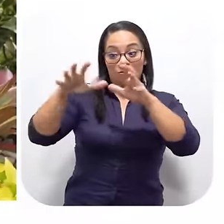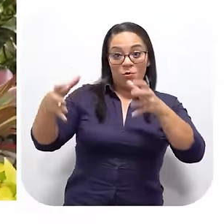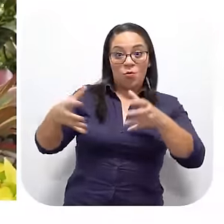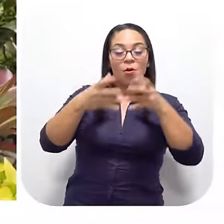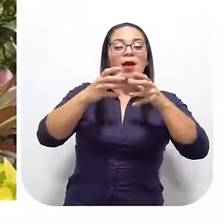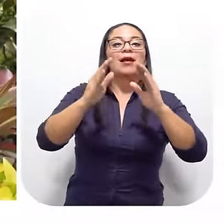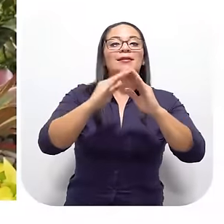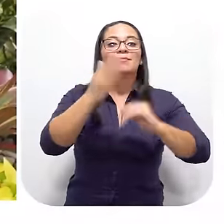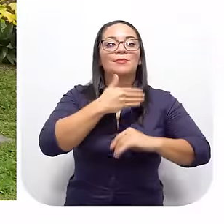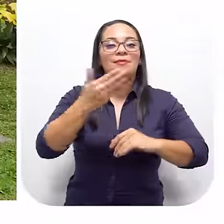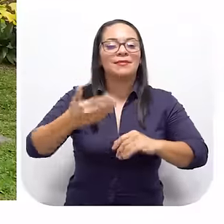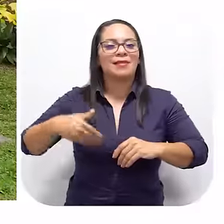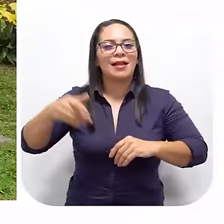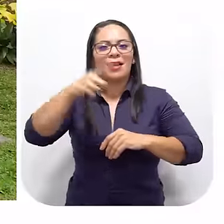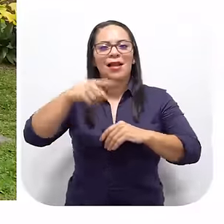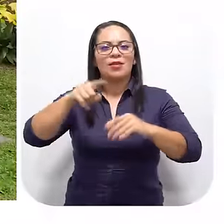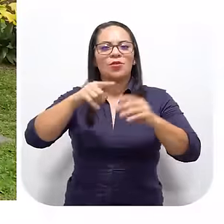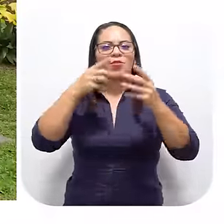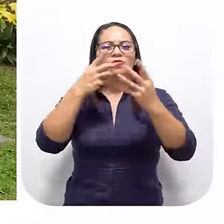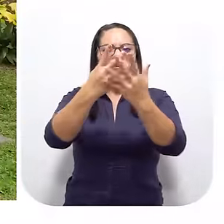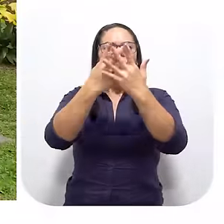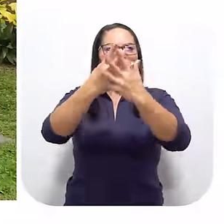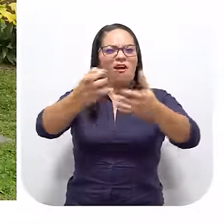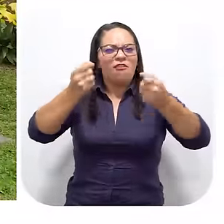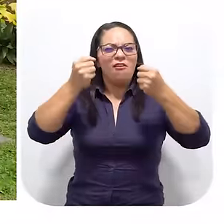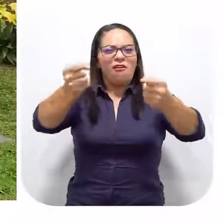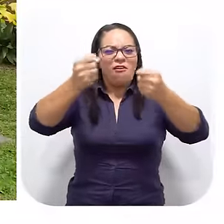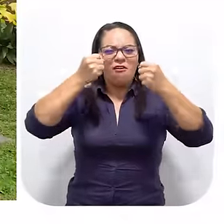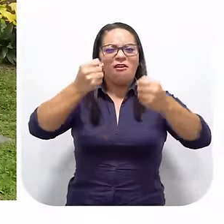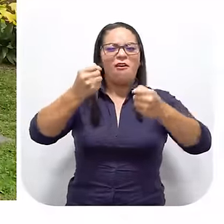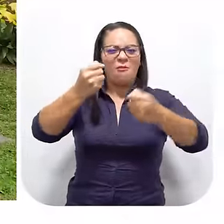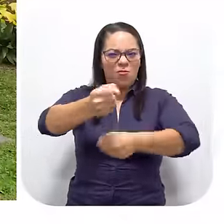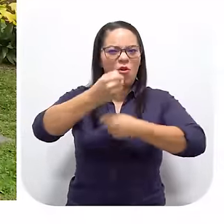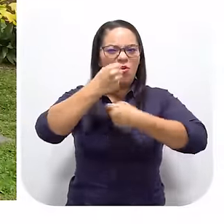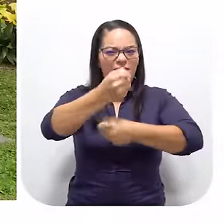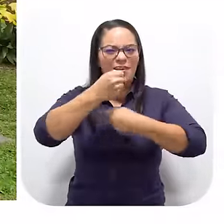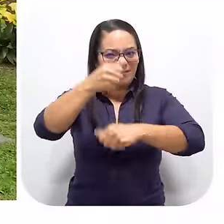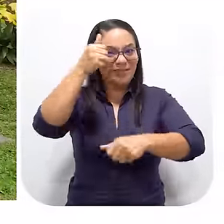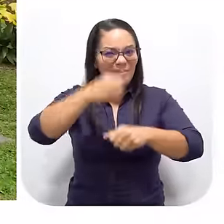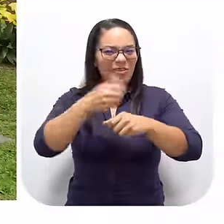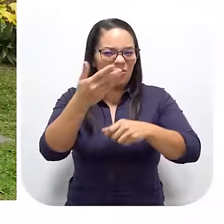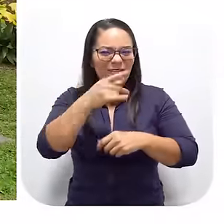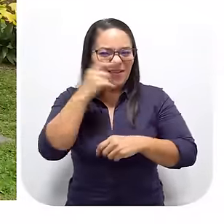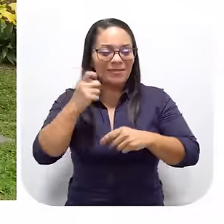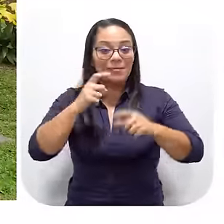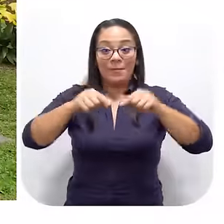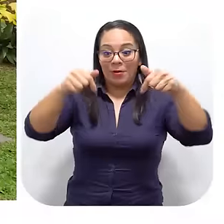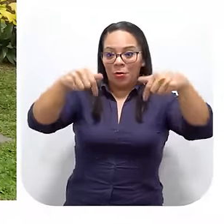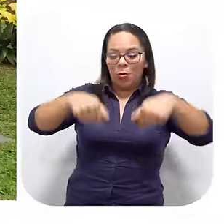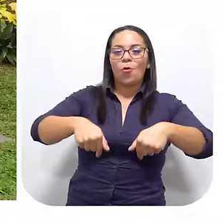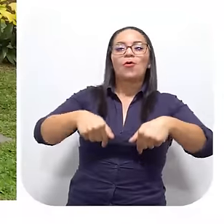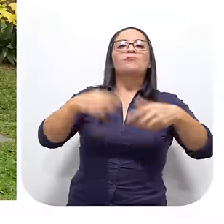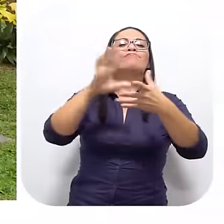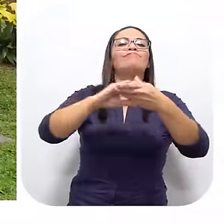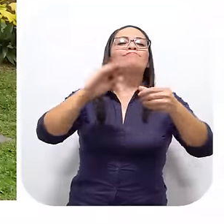Casa Presidencial Donde estamos hoy Se volaron las barandas En protesta Y cosas muy feas Hoy vamos a contarles